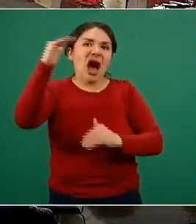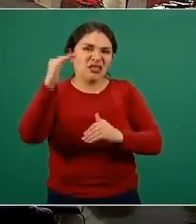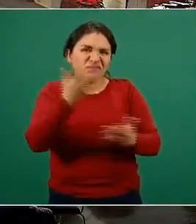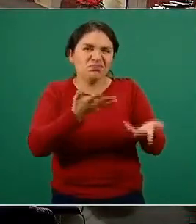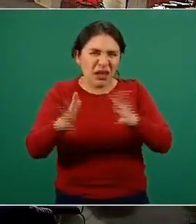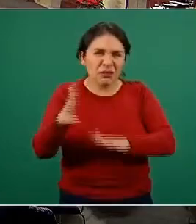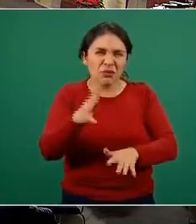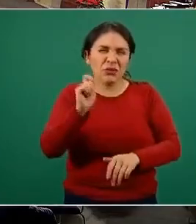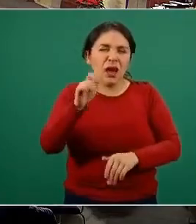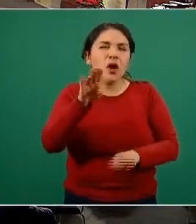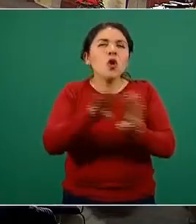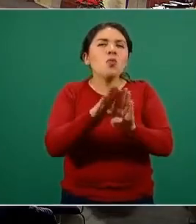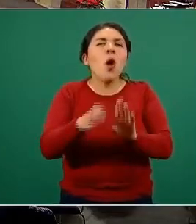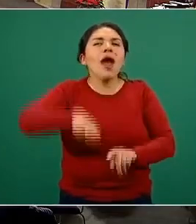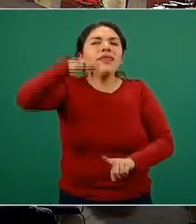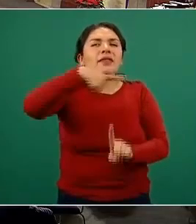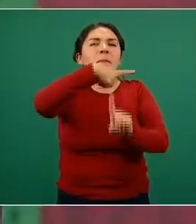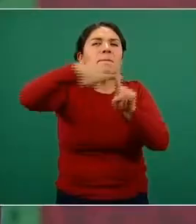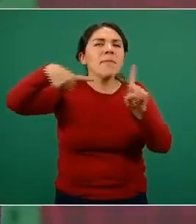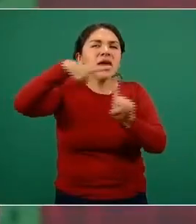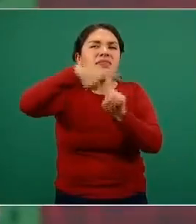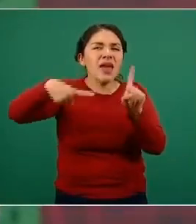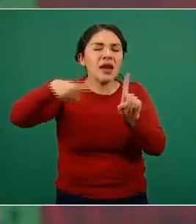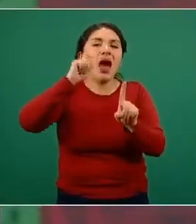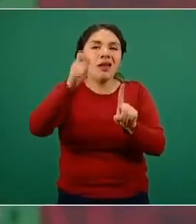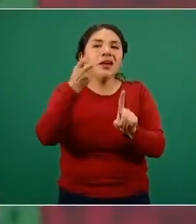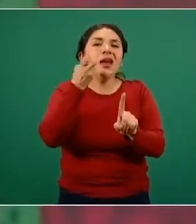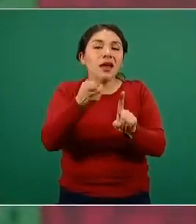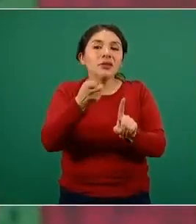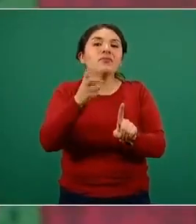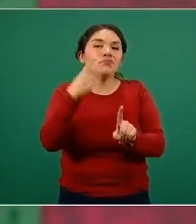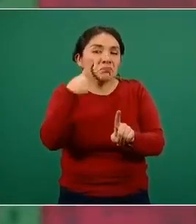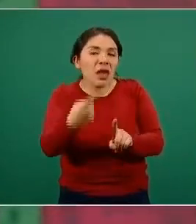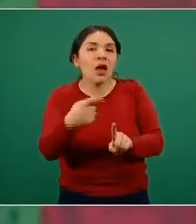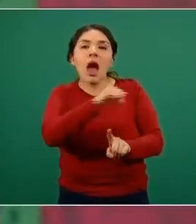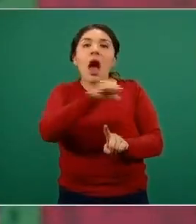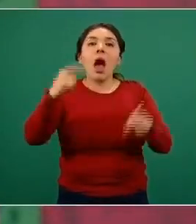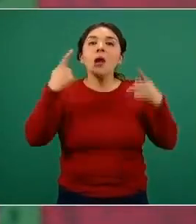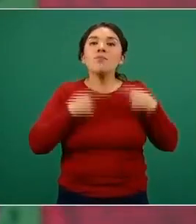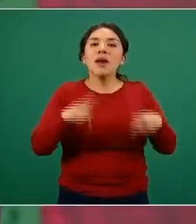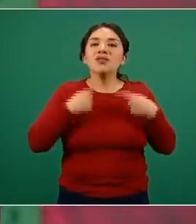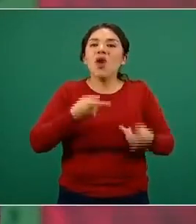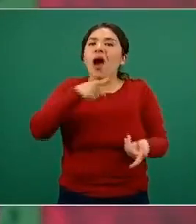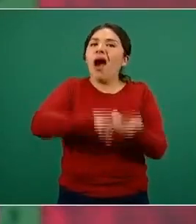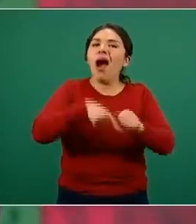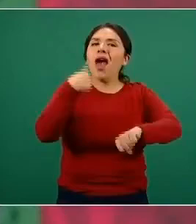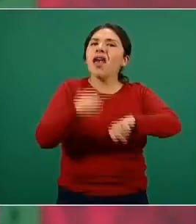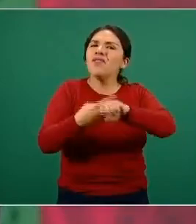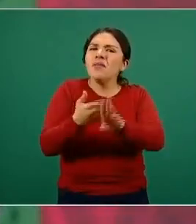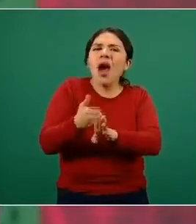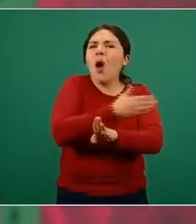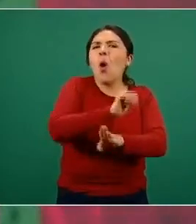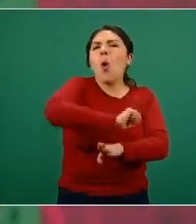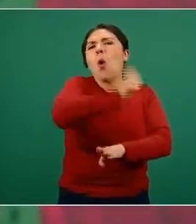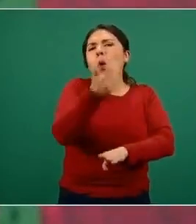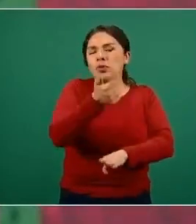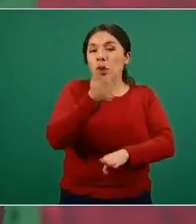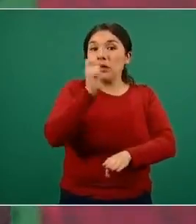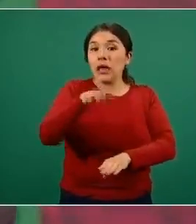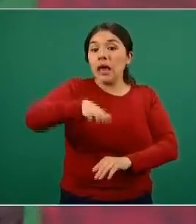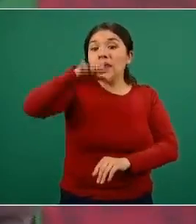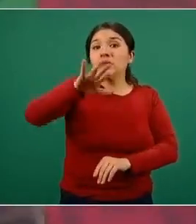La mediana de edad, es decir, punto medio de la distribución de edad de personas con enfermedades crónicas es 55